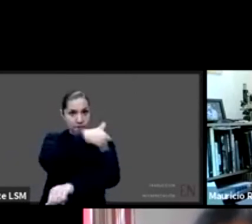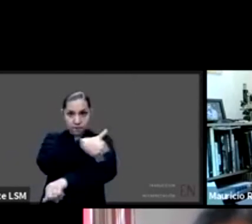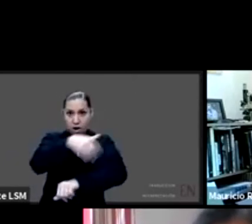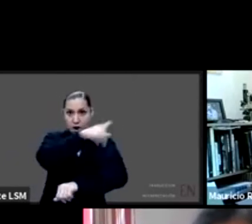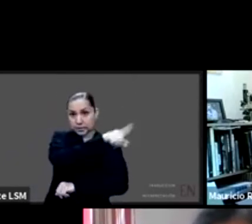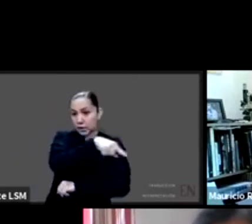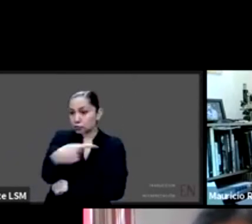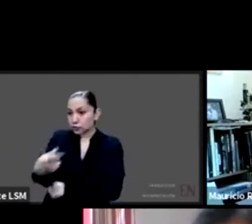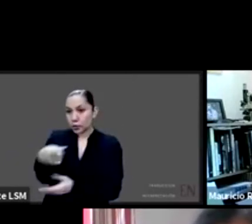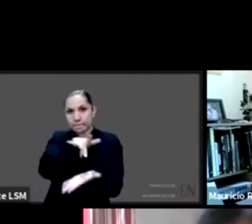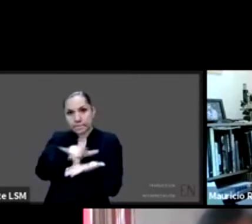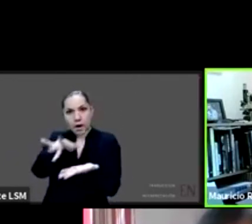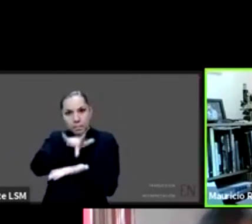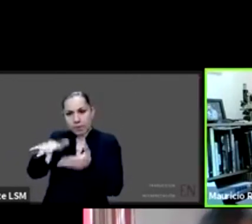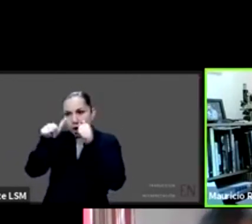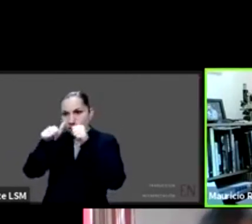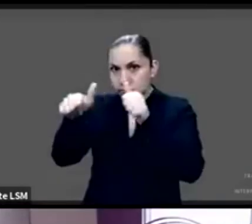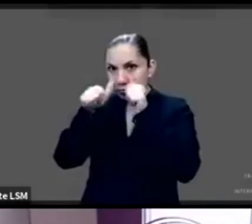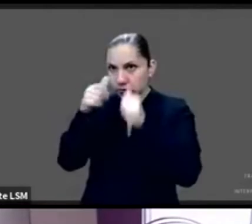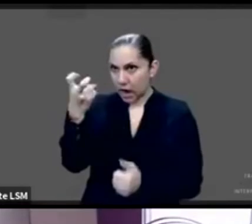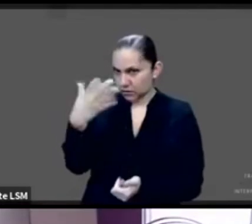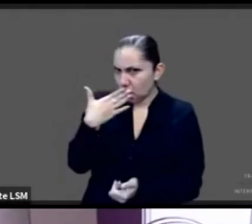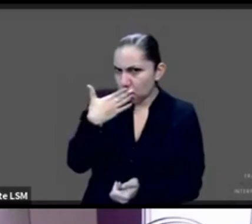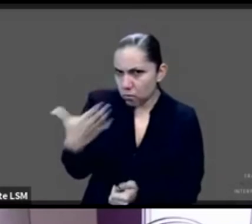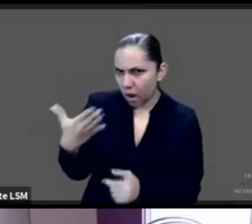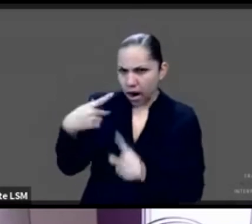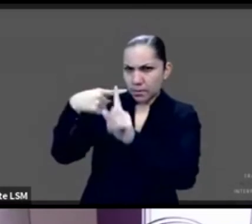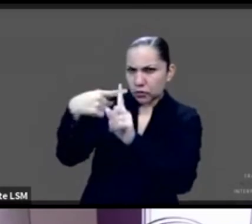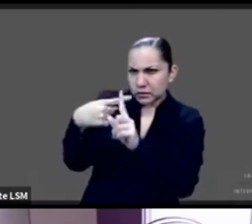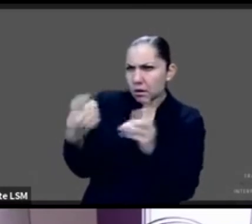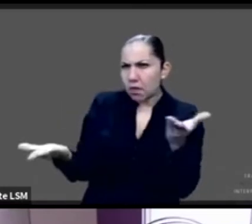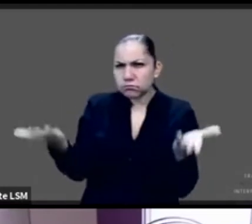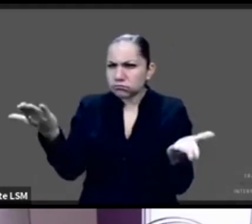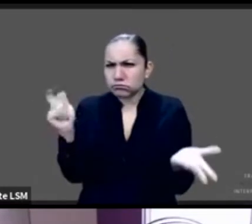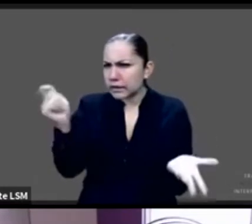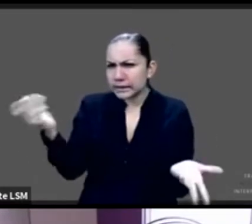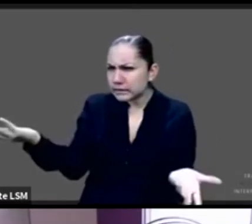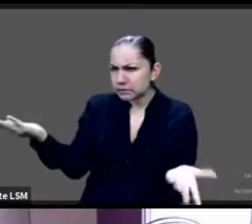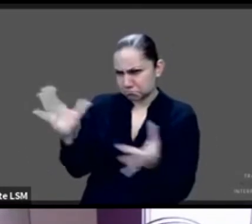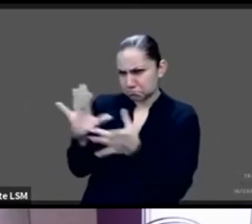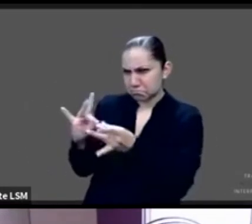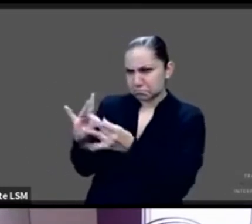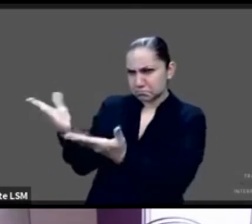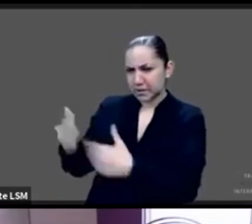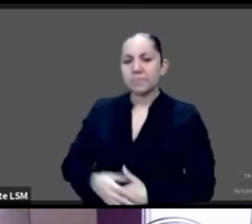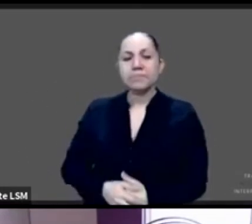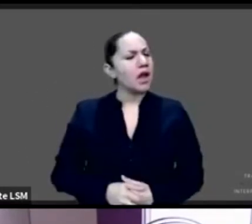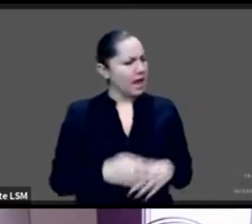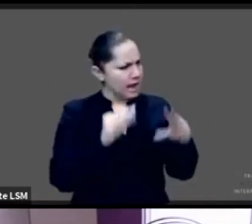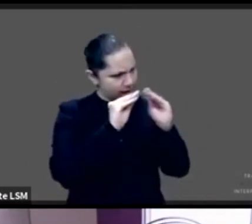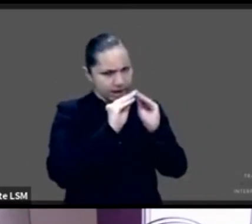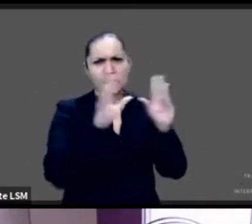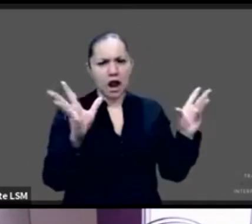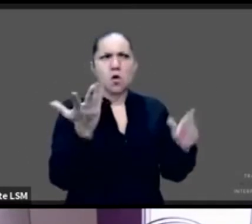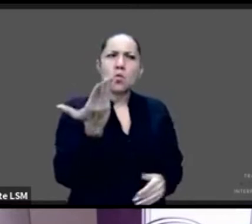médico. Sí, bueno, los modelos de acompañamiento desde hace ya varios años se ha